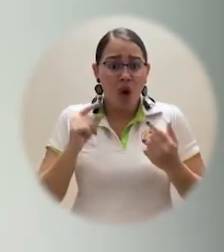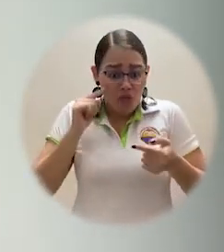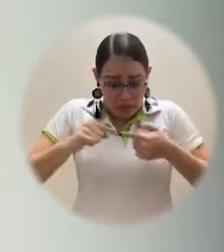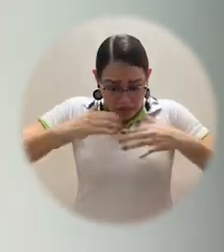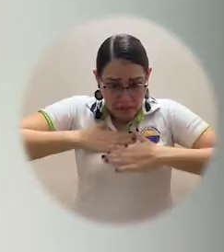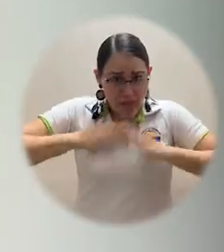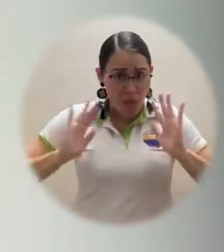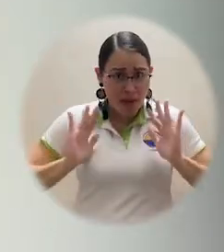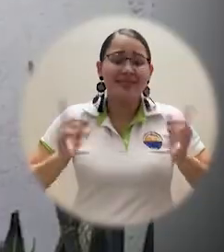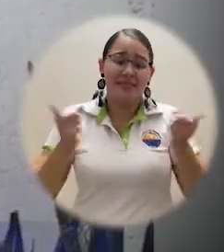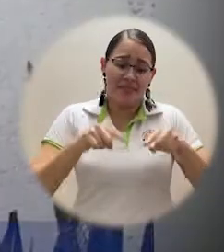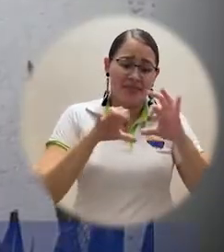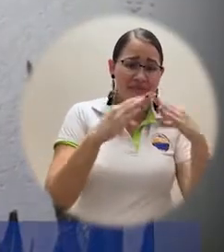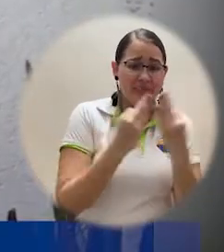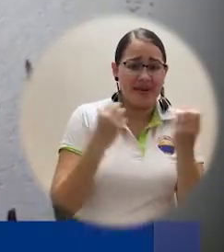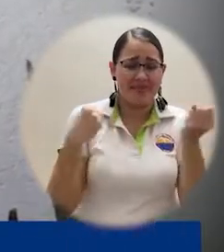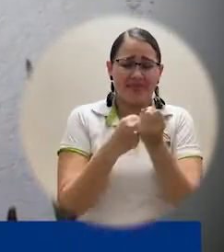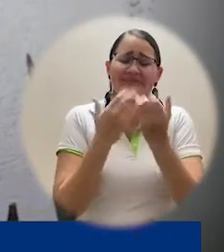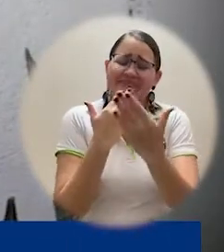sino para mi familia.